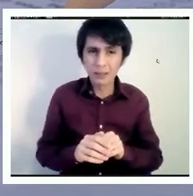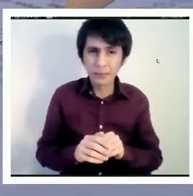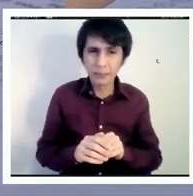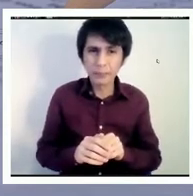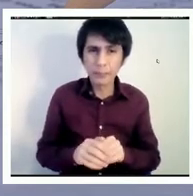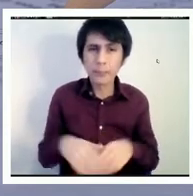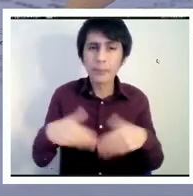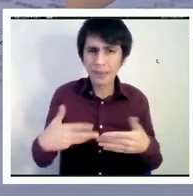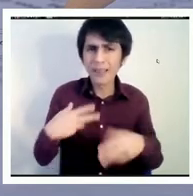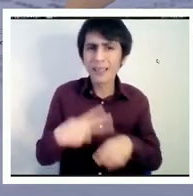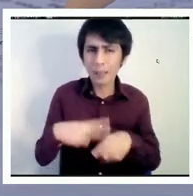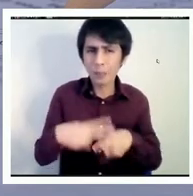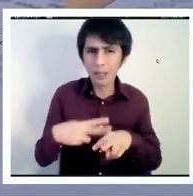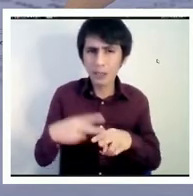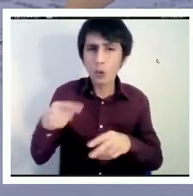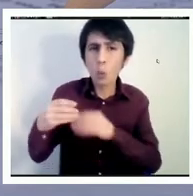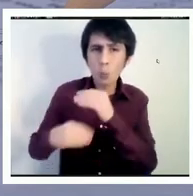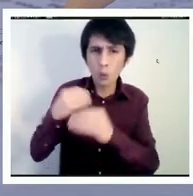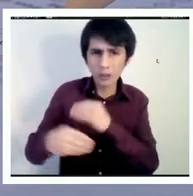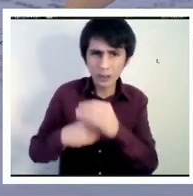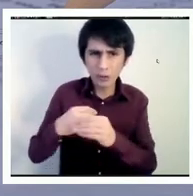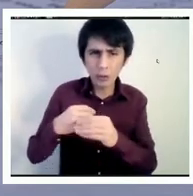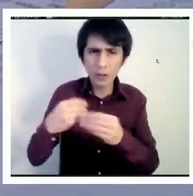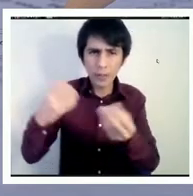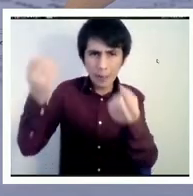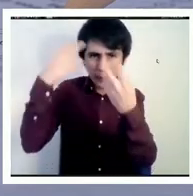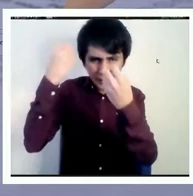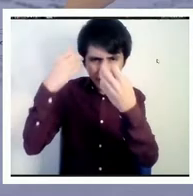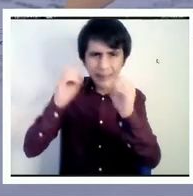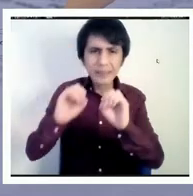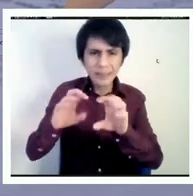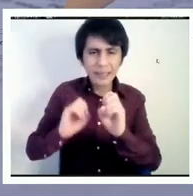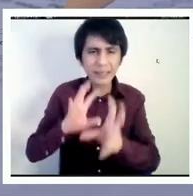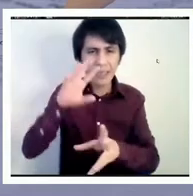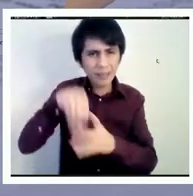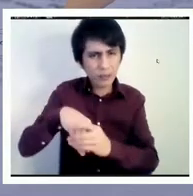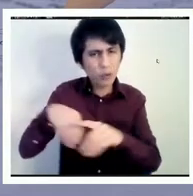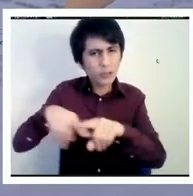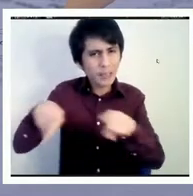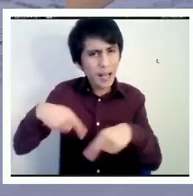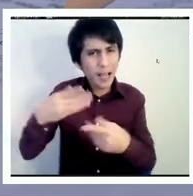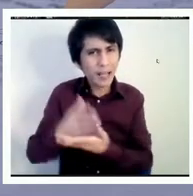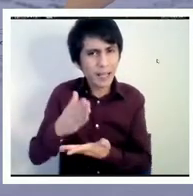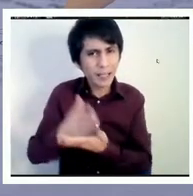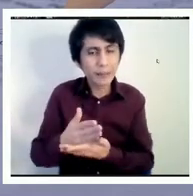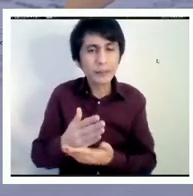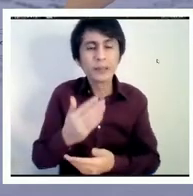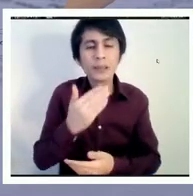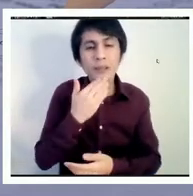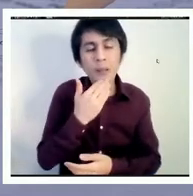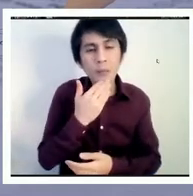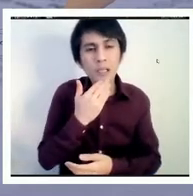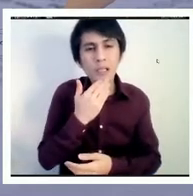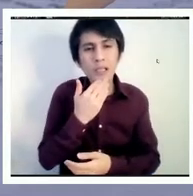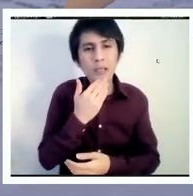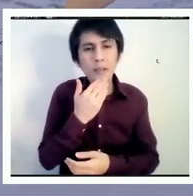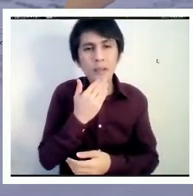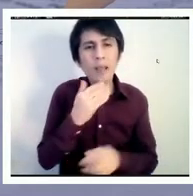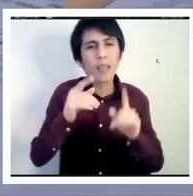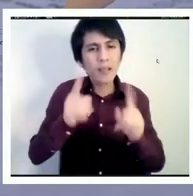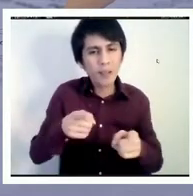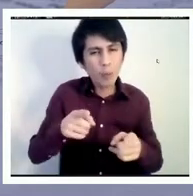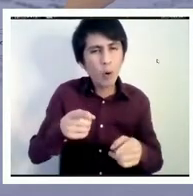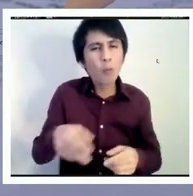visaje y de enseñanza dentro de las salas de clases incluso deberíamos reimaginar las